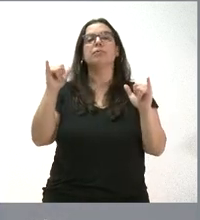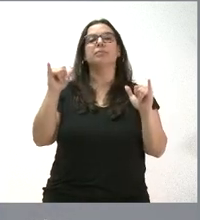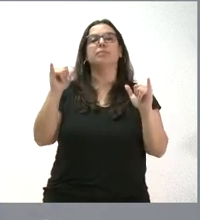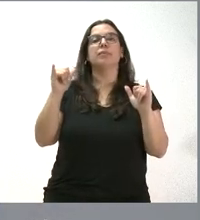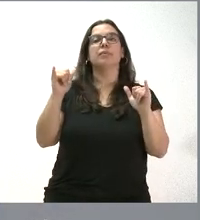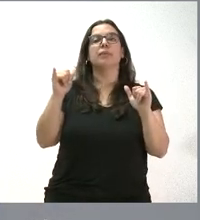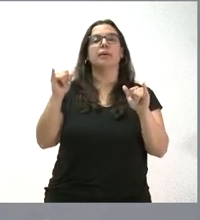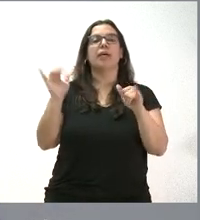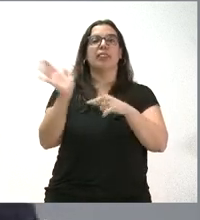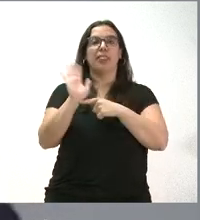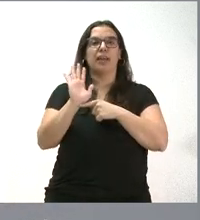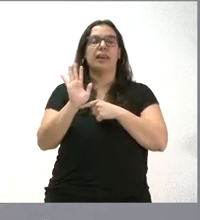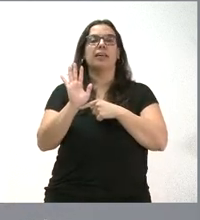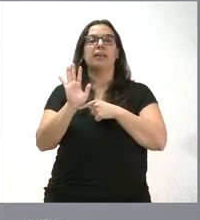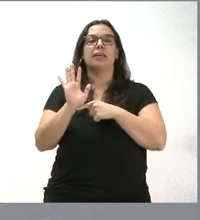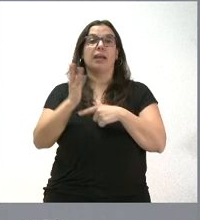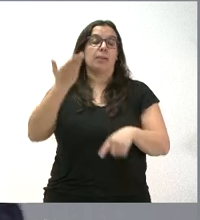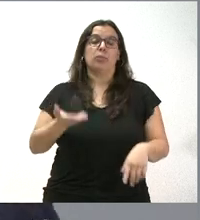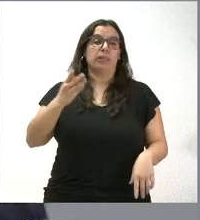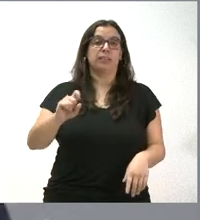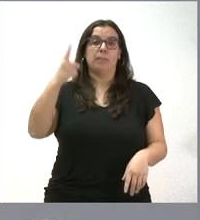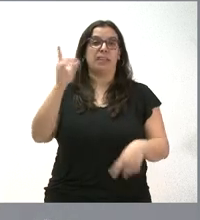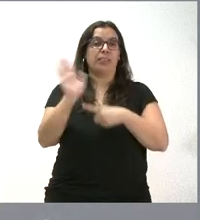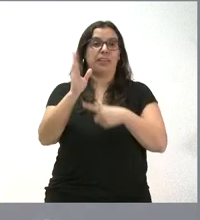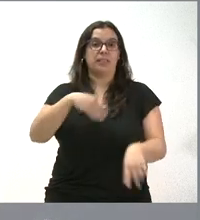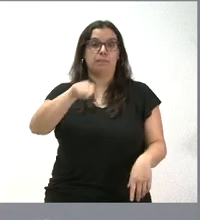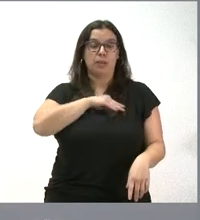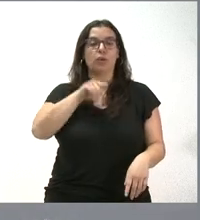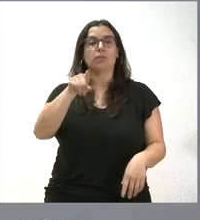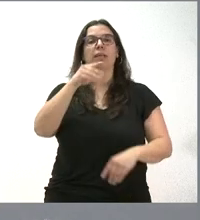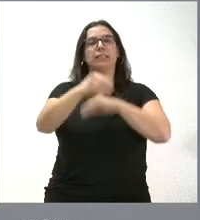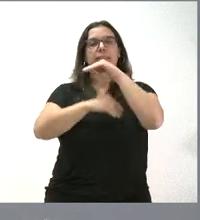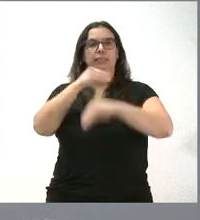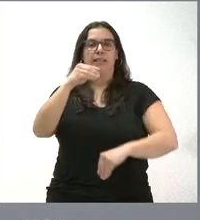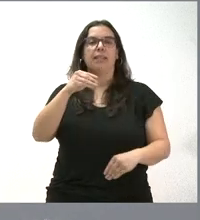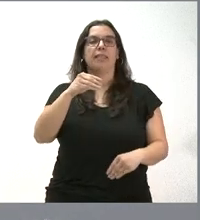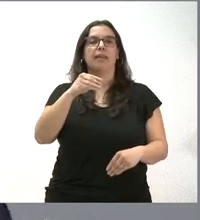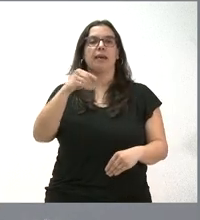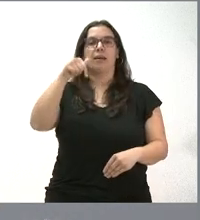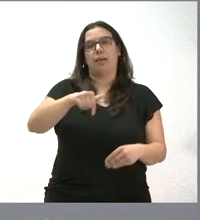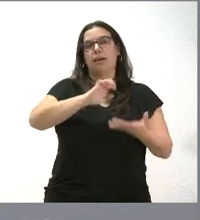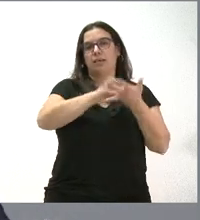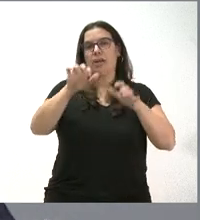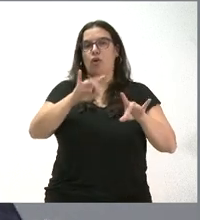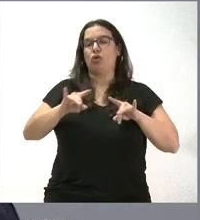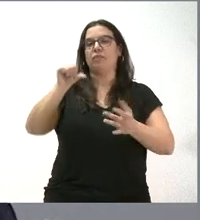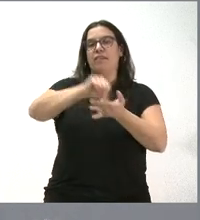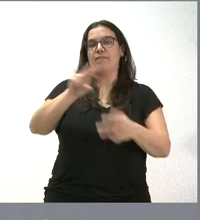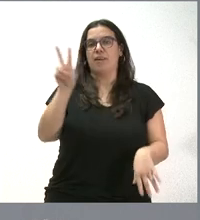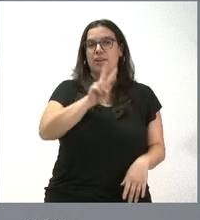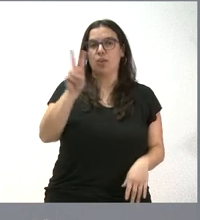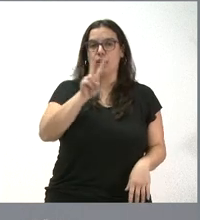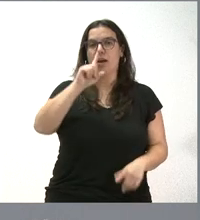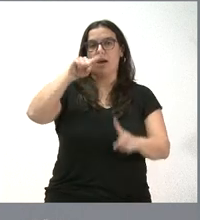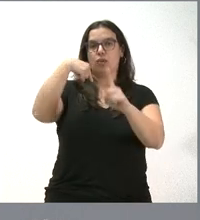festival cinematográfico, que es el más importante del cine español y se va a celebrar en Castilla y León, en Valladolid, el